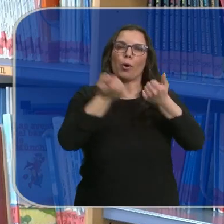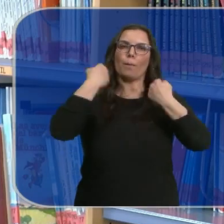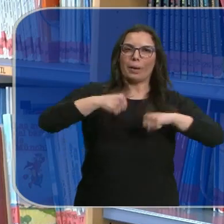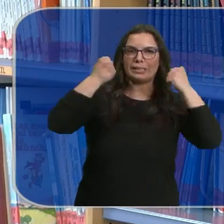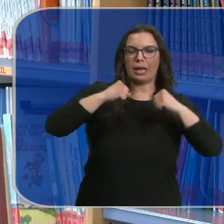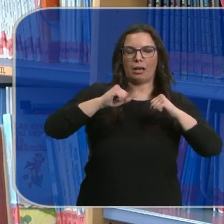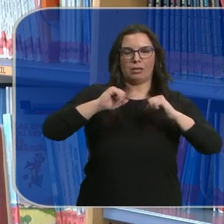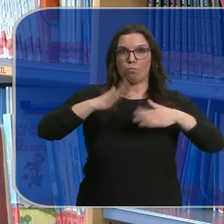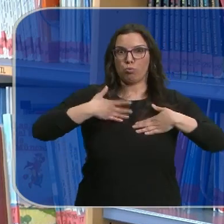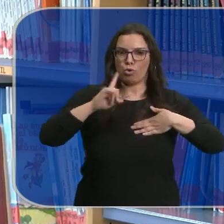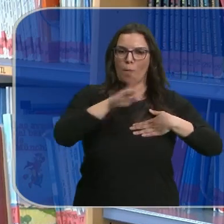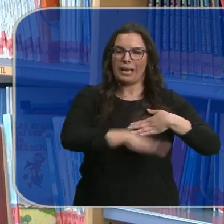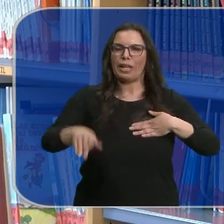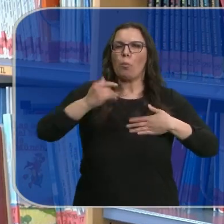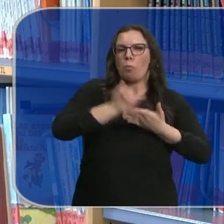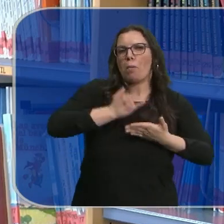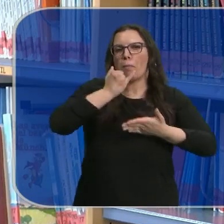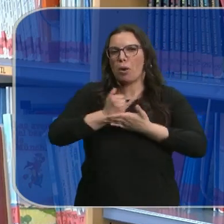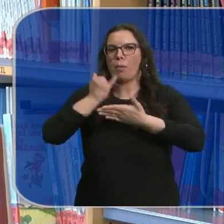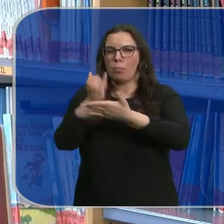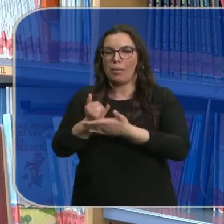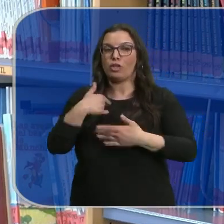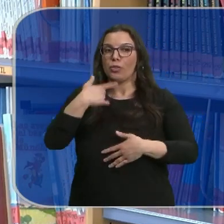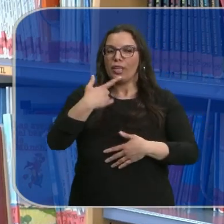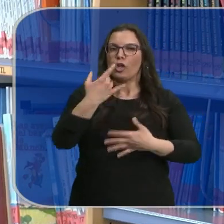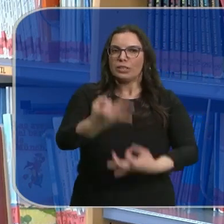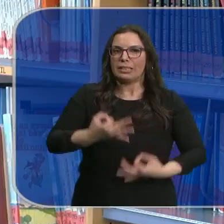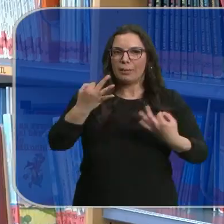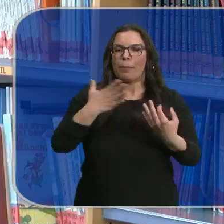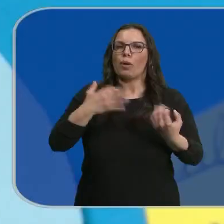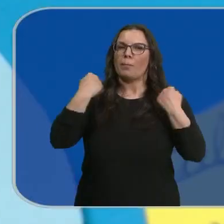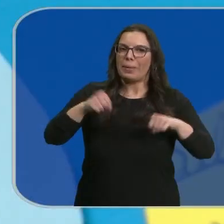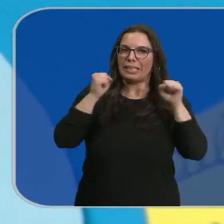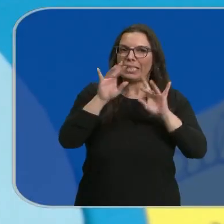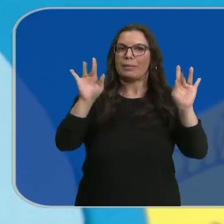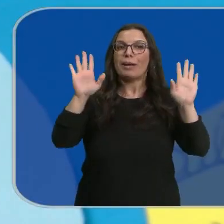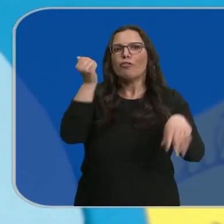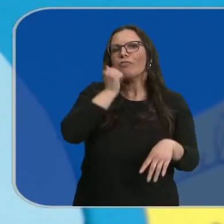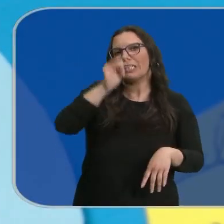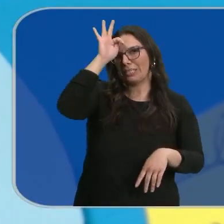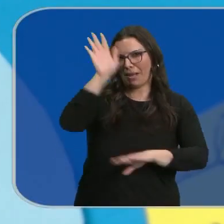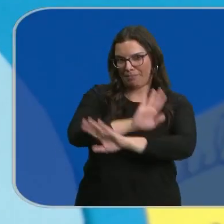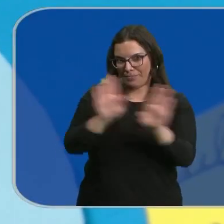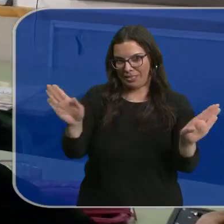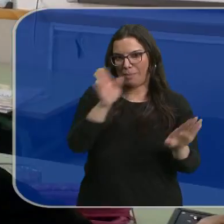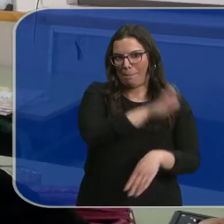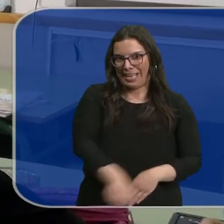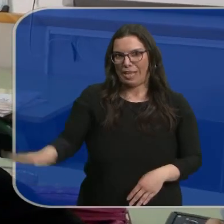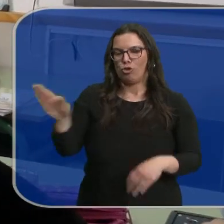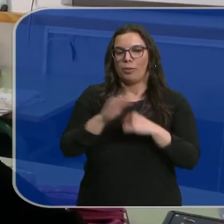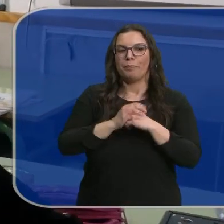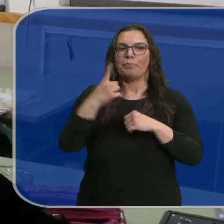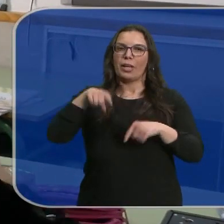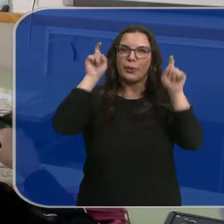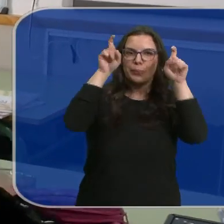practicando poco a poco cuando son más pequeñas. Pero yo lo que voy siempre es, sí, que pueden practicar, pero en fin de semana. Entre lecciones y juegos les